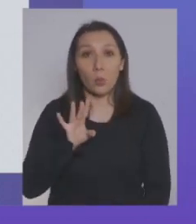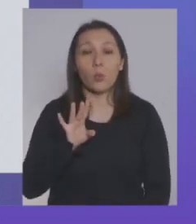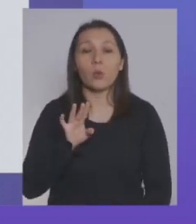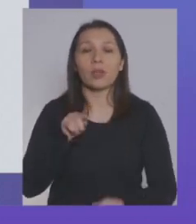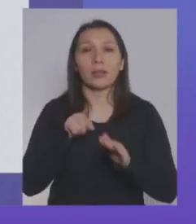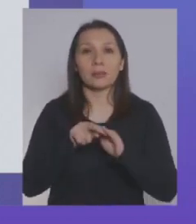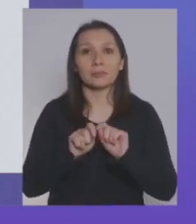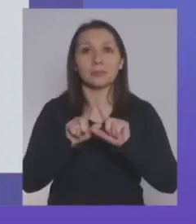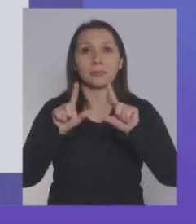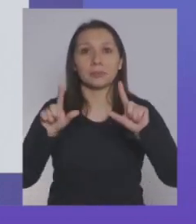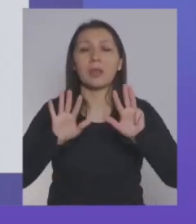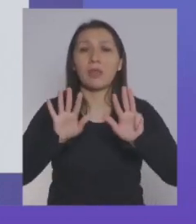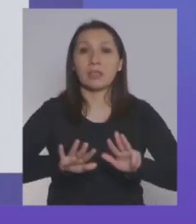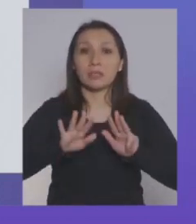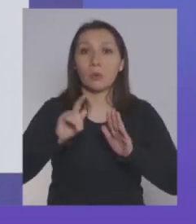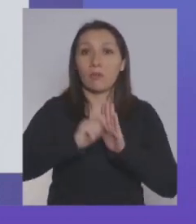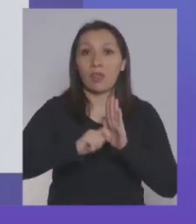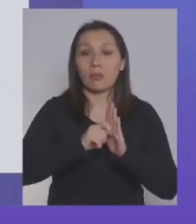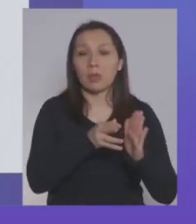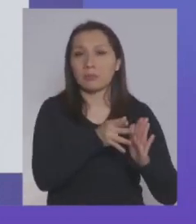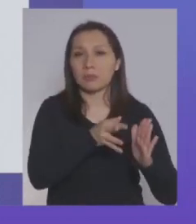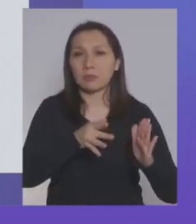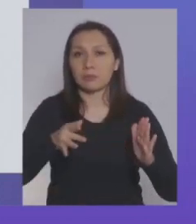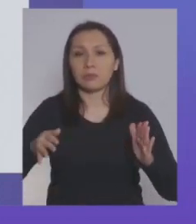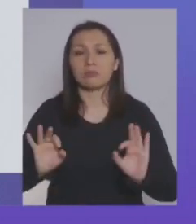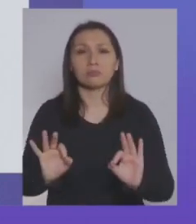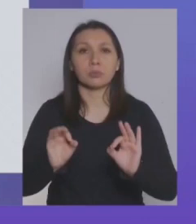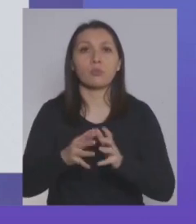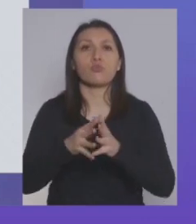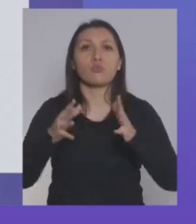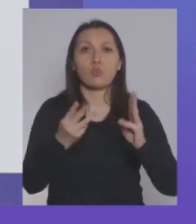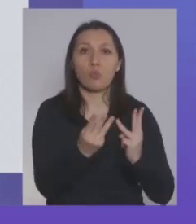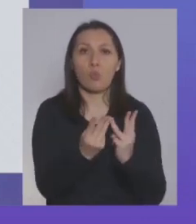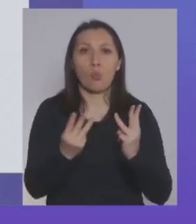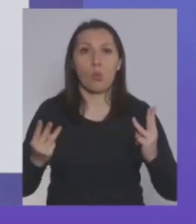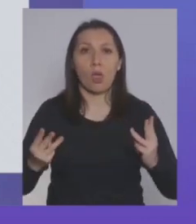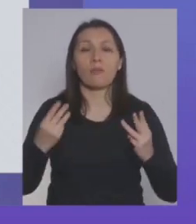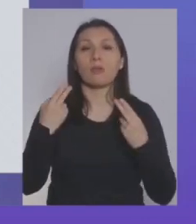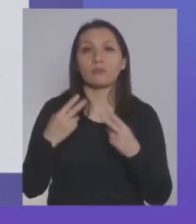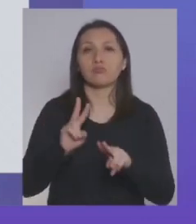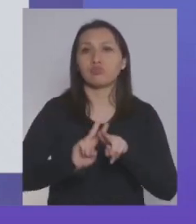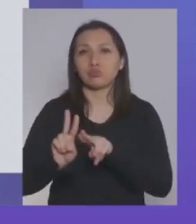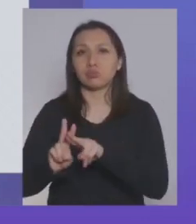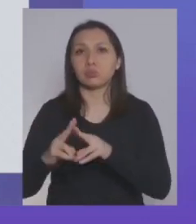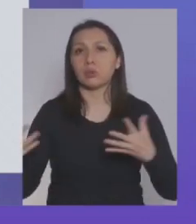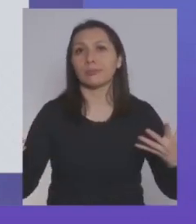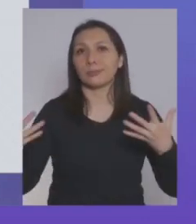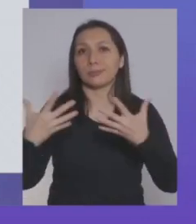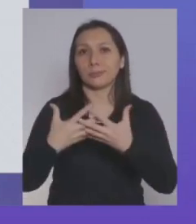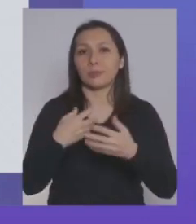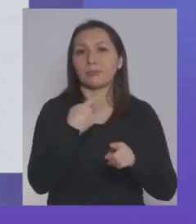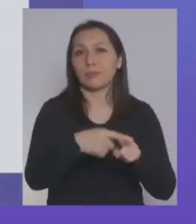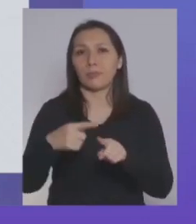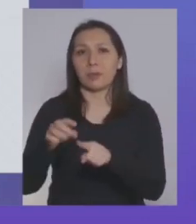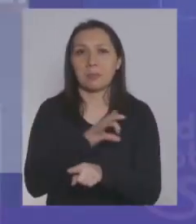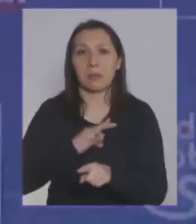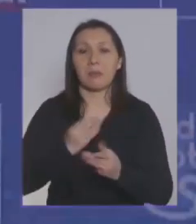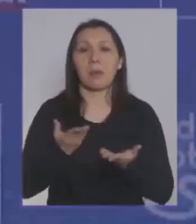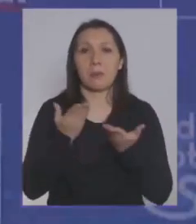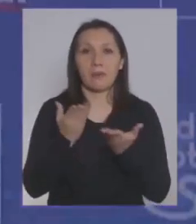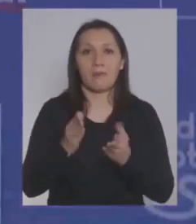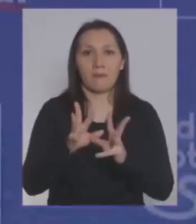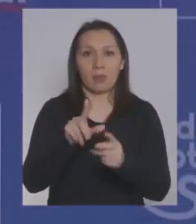que durante los 19 meses va a terminar siendo un gran portal de soluciones integrales para las familias de nuestro país.